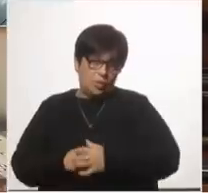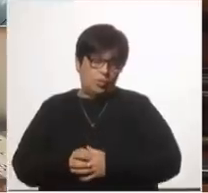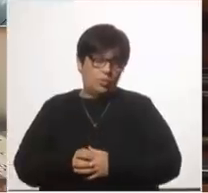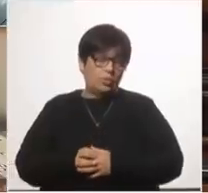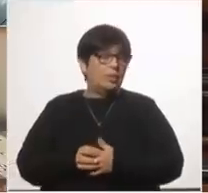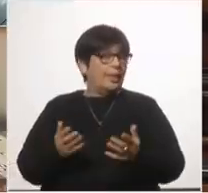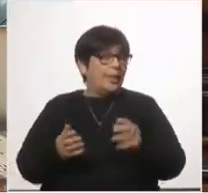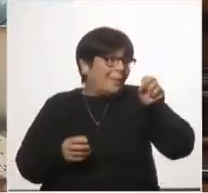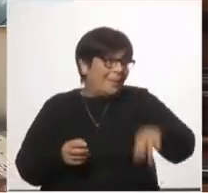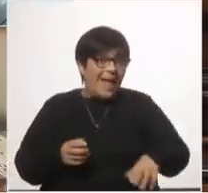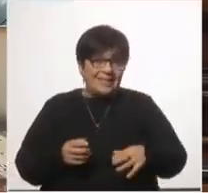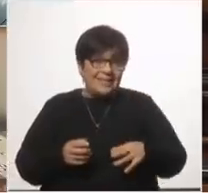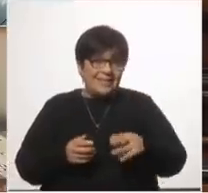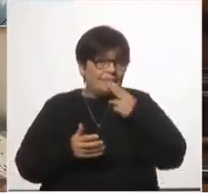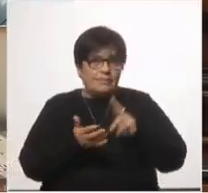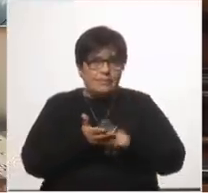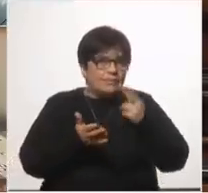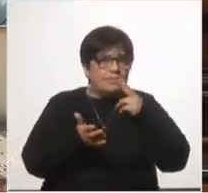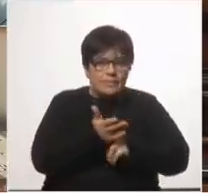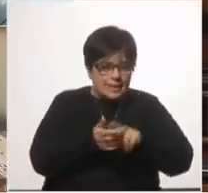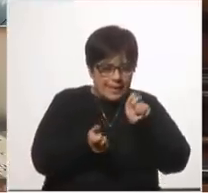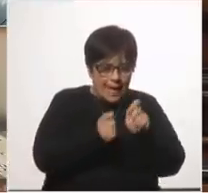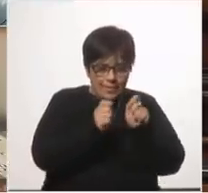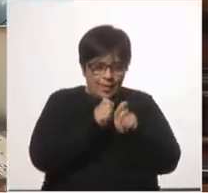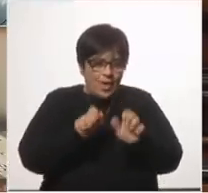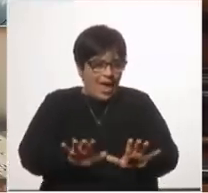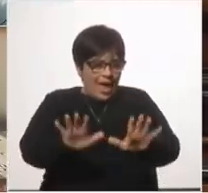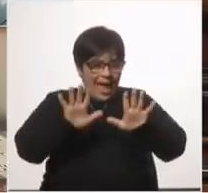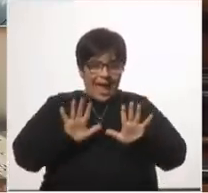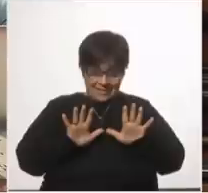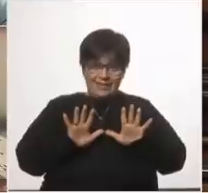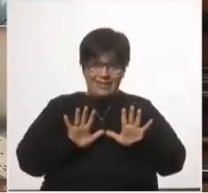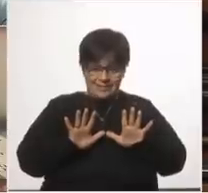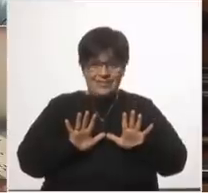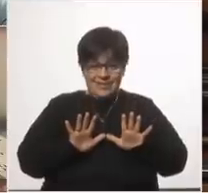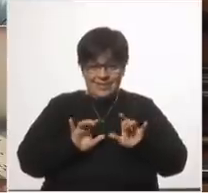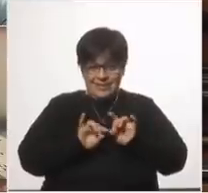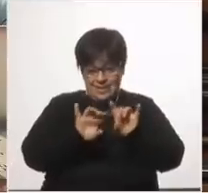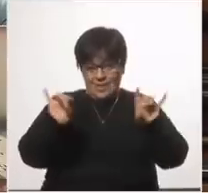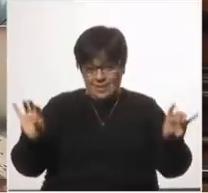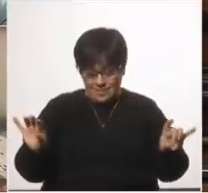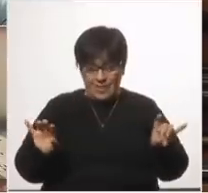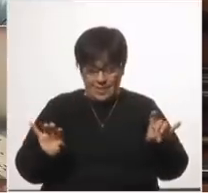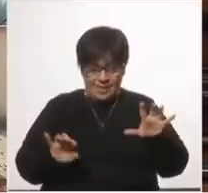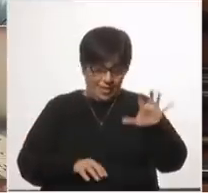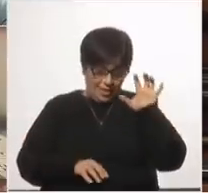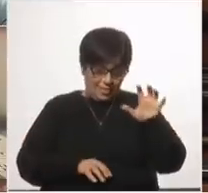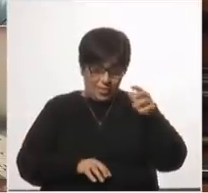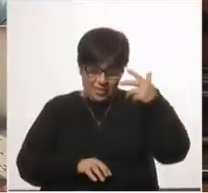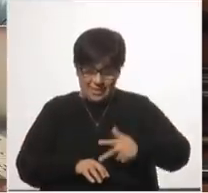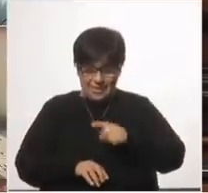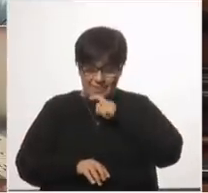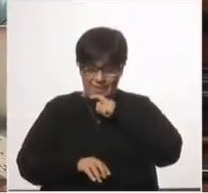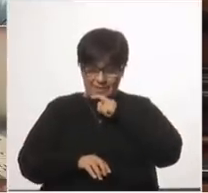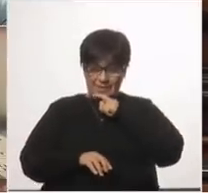plan de ajuste fiscal que ya había empezado antes de la pandemia recordemos el decreto 90 barra 20 del 13 de marzo y Uruguay hoy